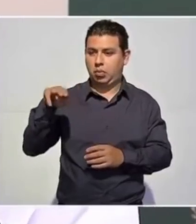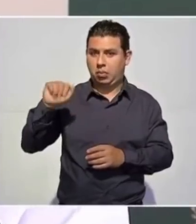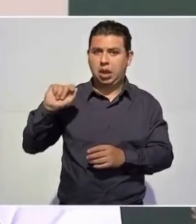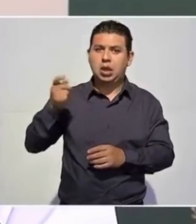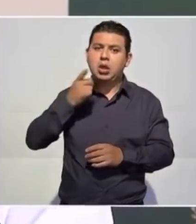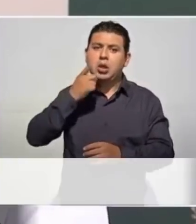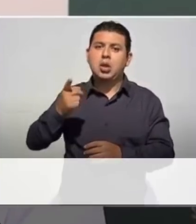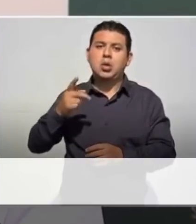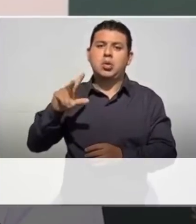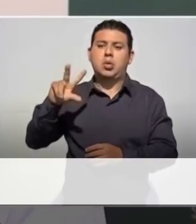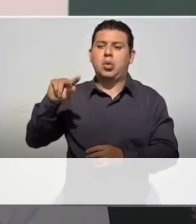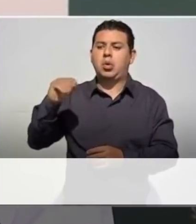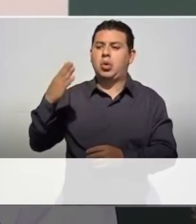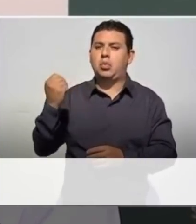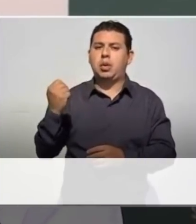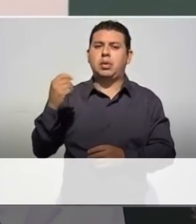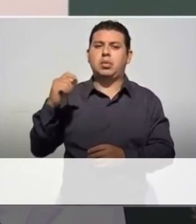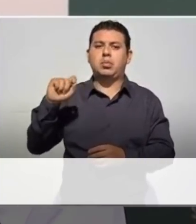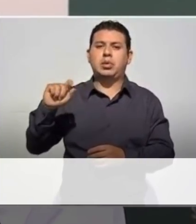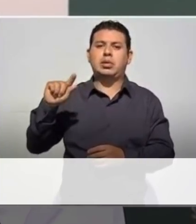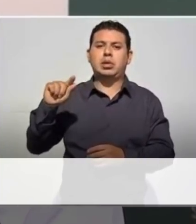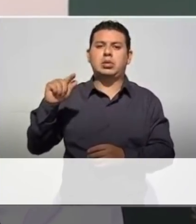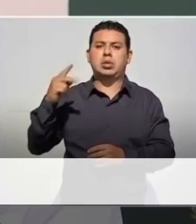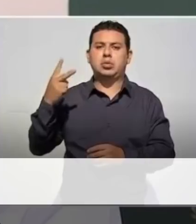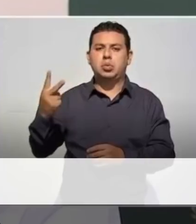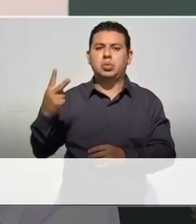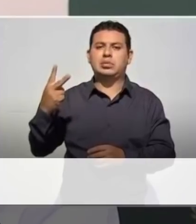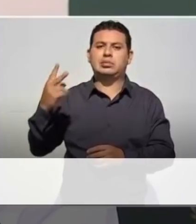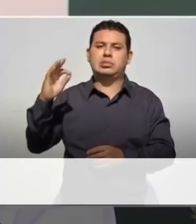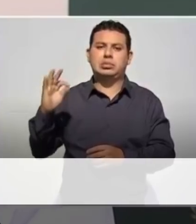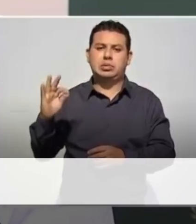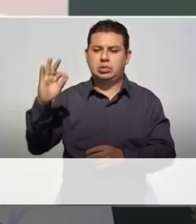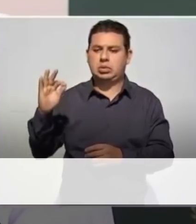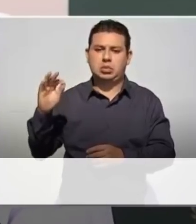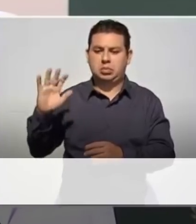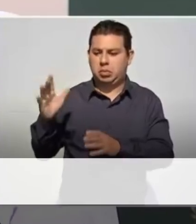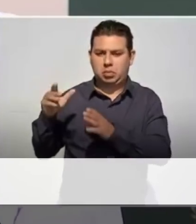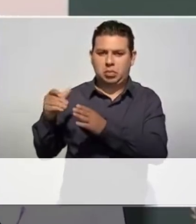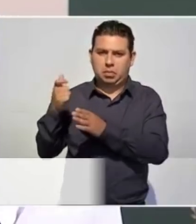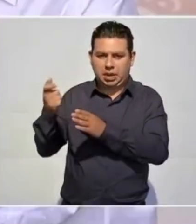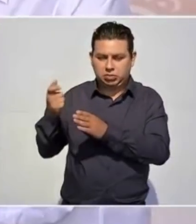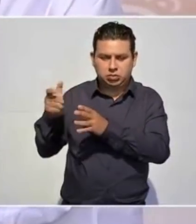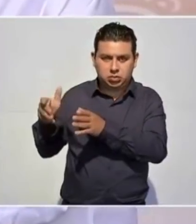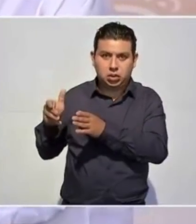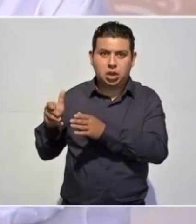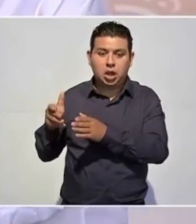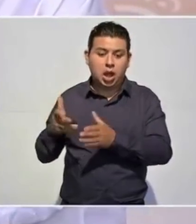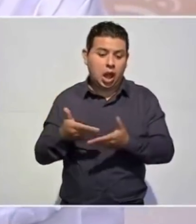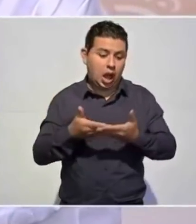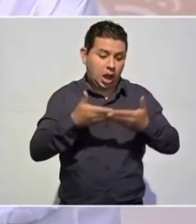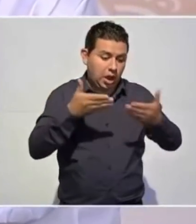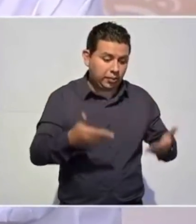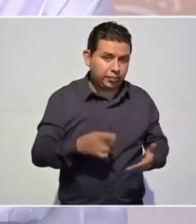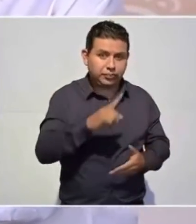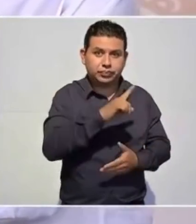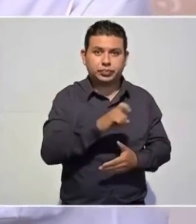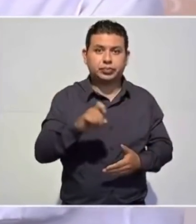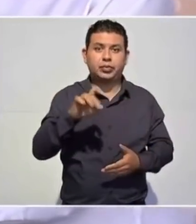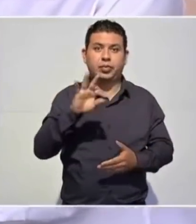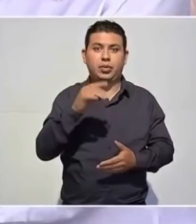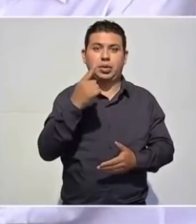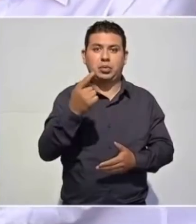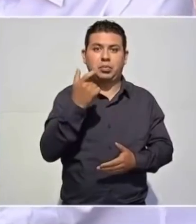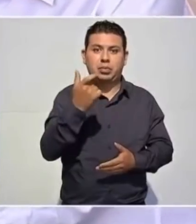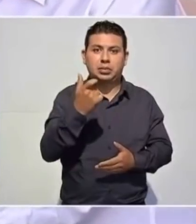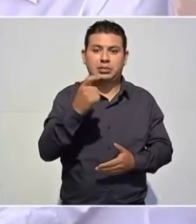62 centavos, comparada con 141 pesos